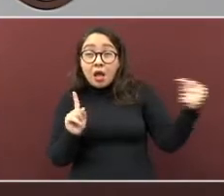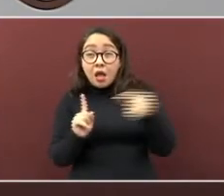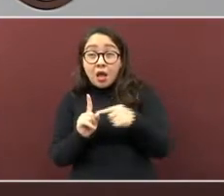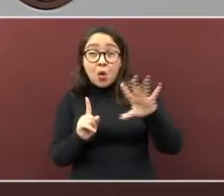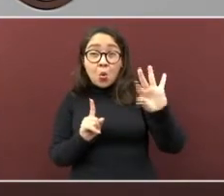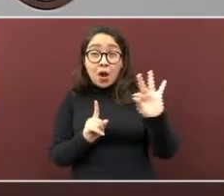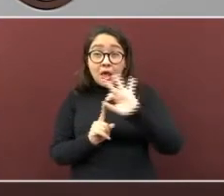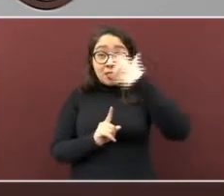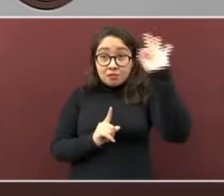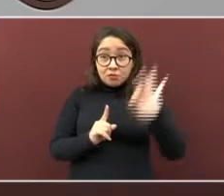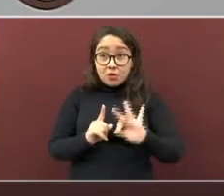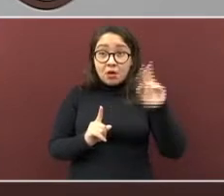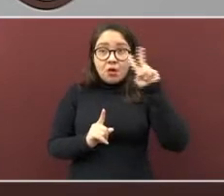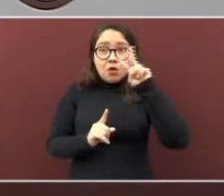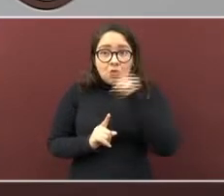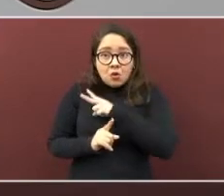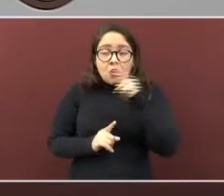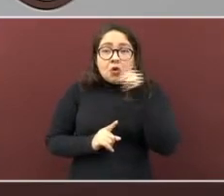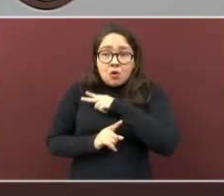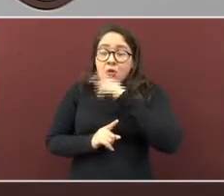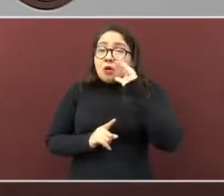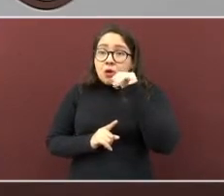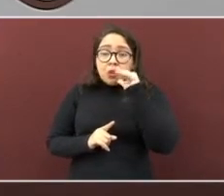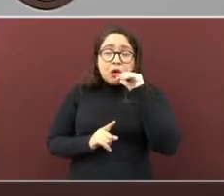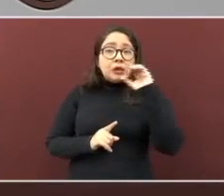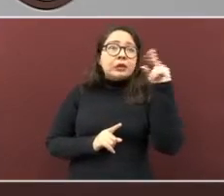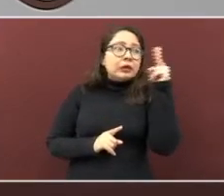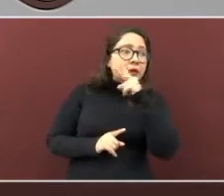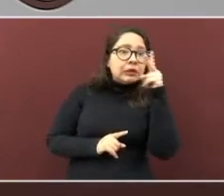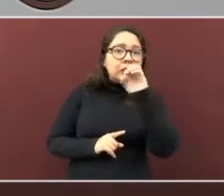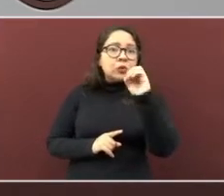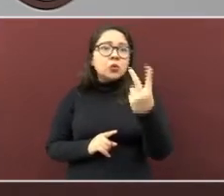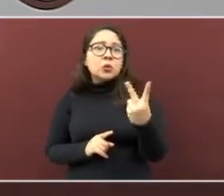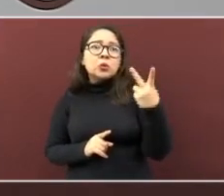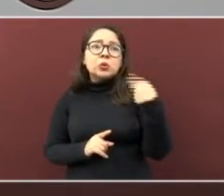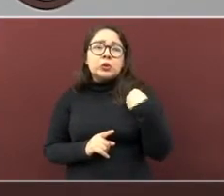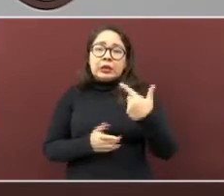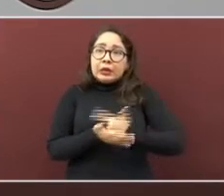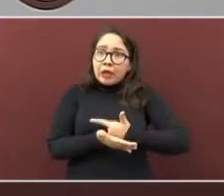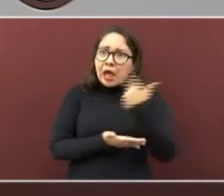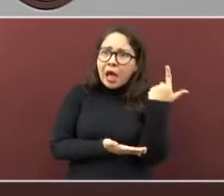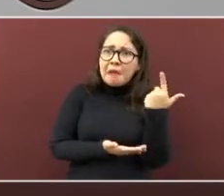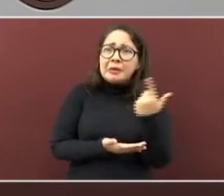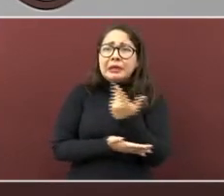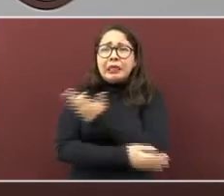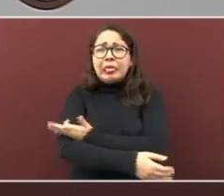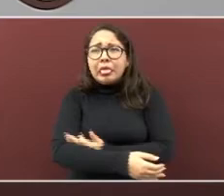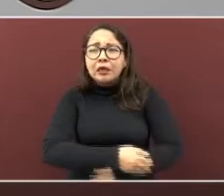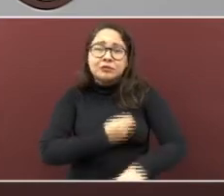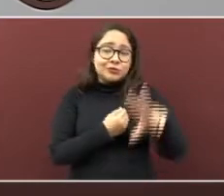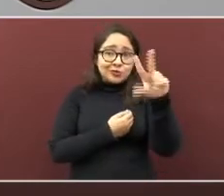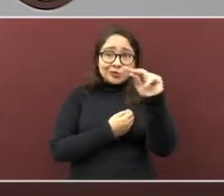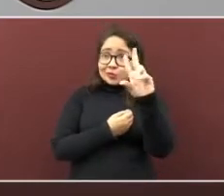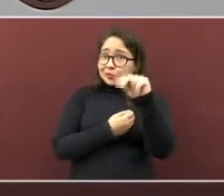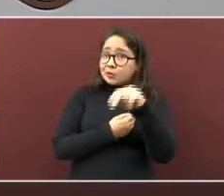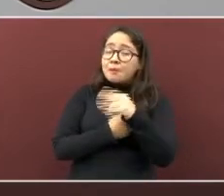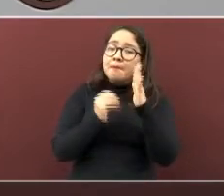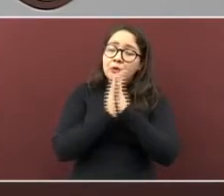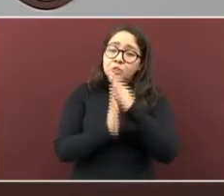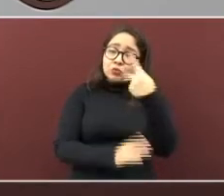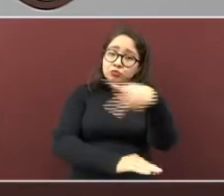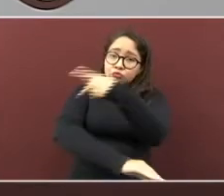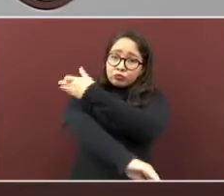menos del 40% de saturación y en estado de extrema gravedad. No permitan que sus familiares